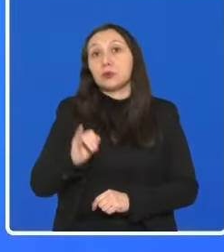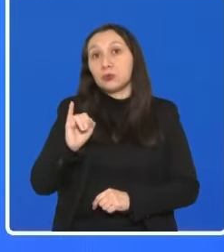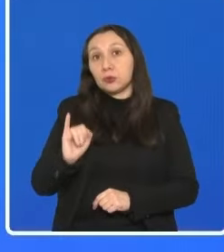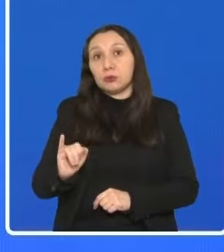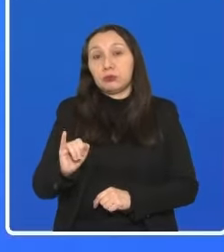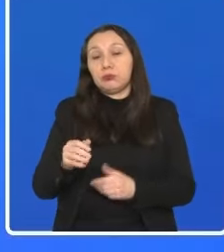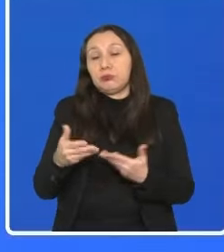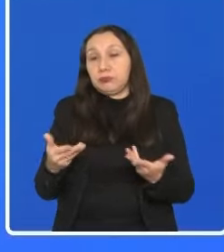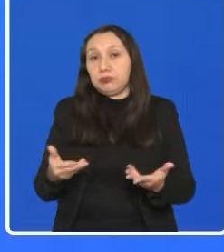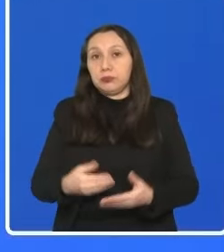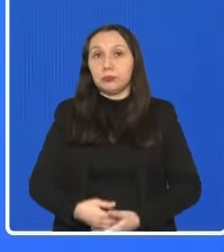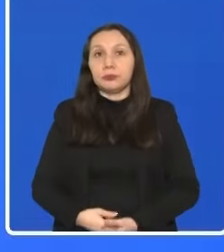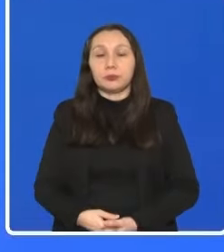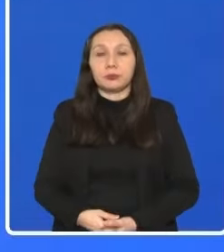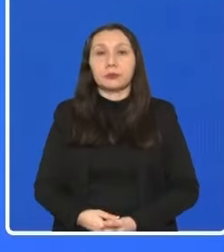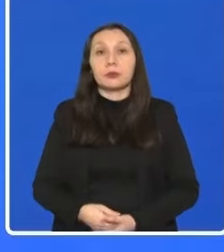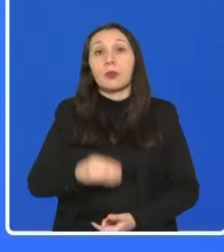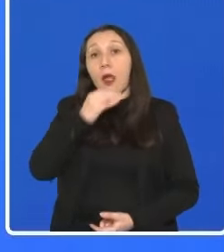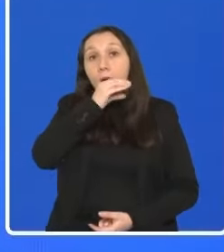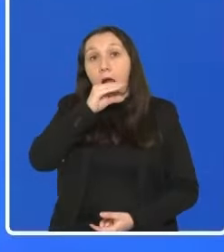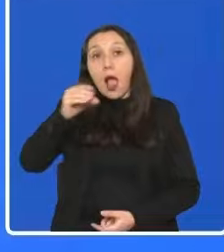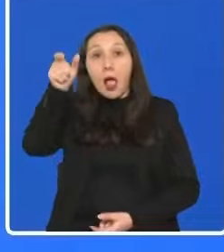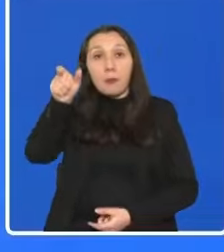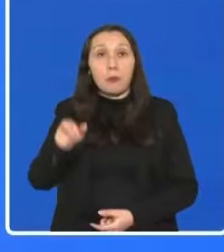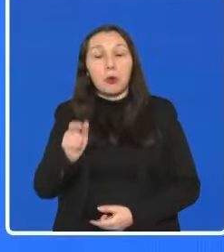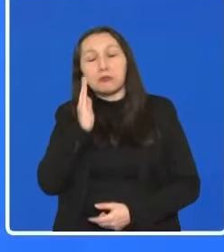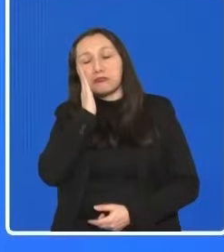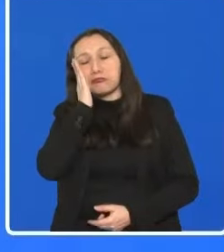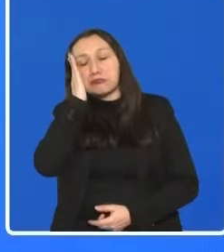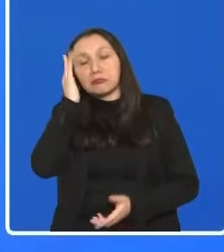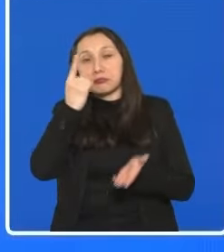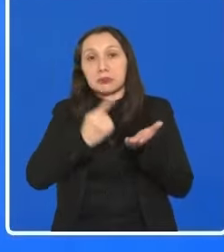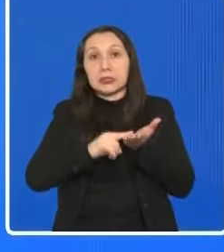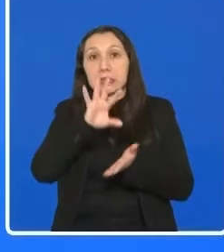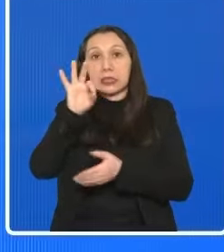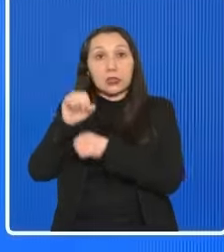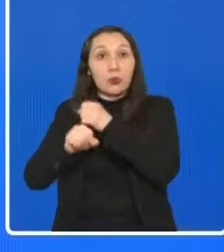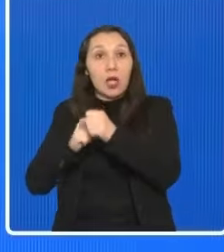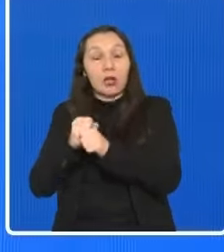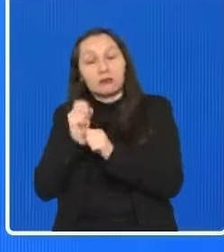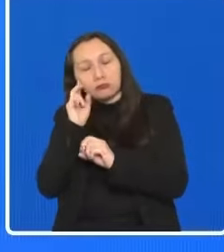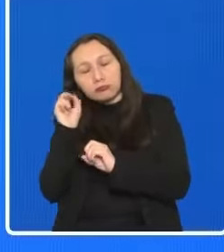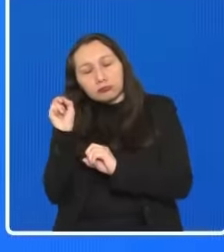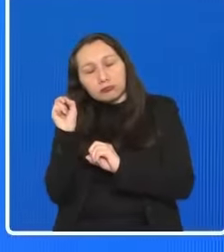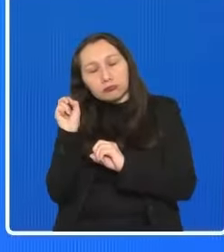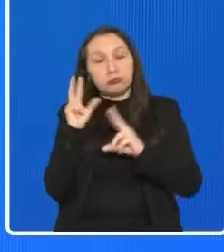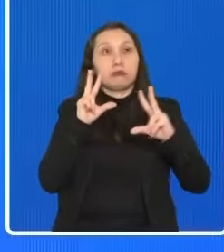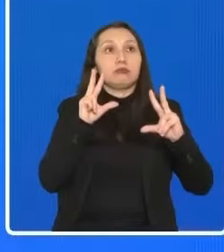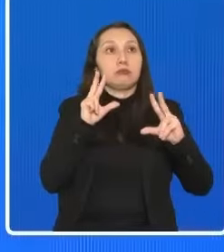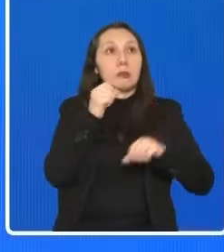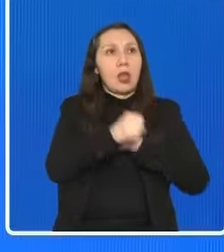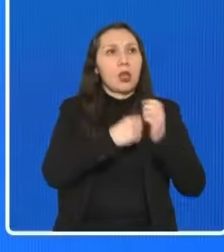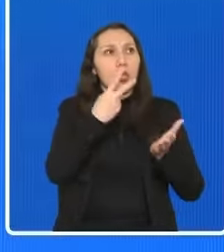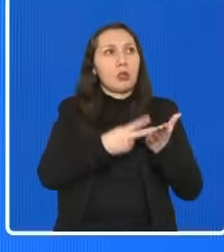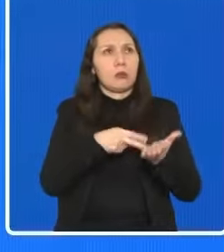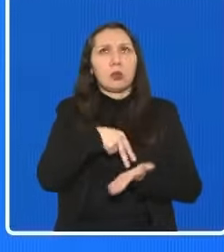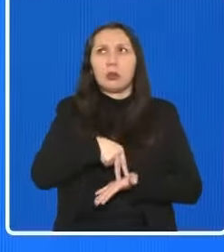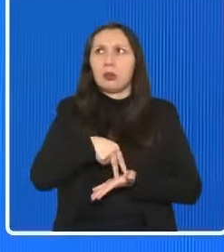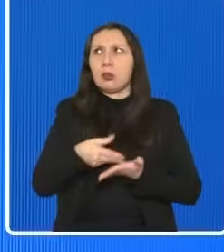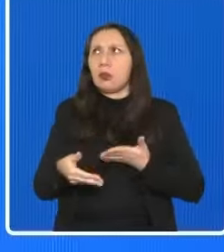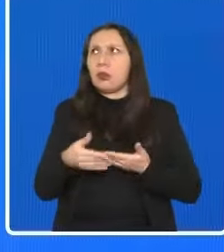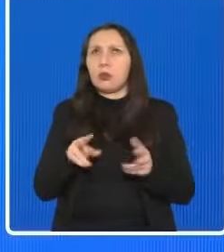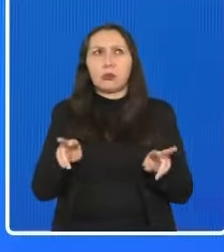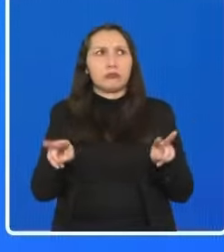un campesino se hubiese quedado dormido en el año 1500 y despertara en el año 2000, no sabría en qué lugar está.